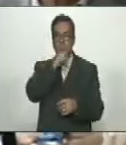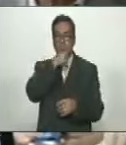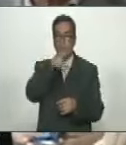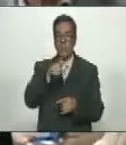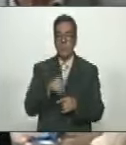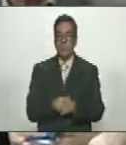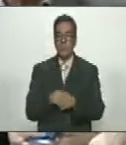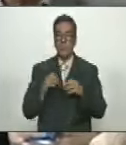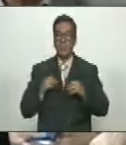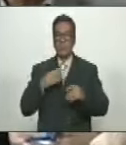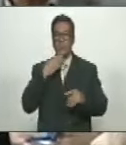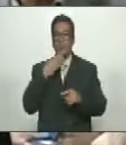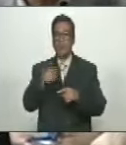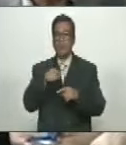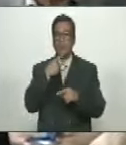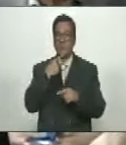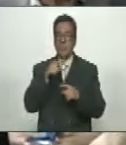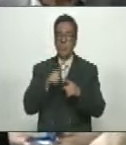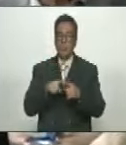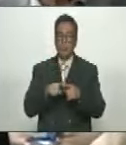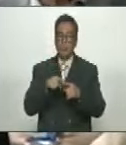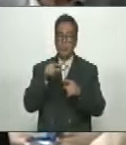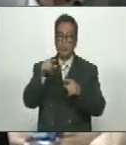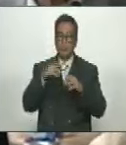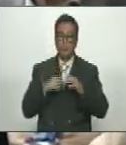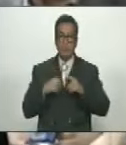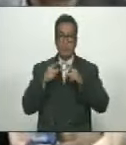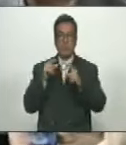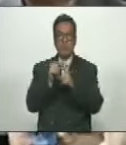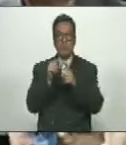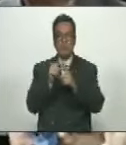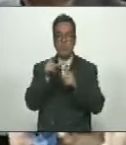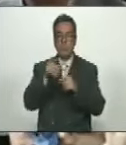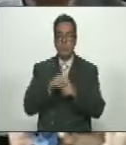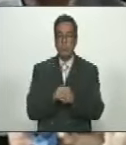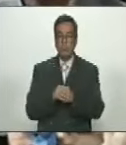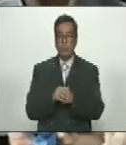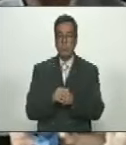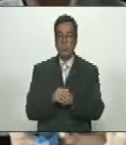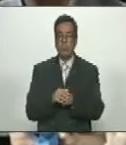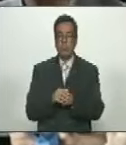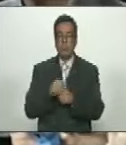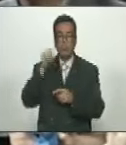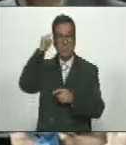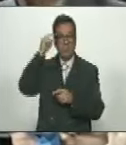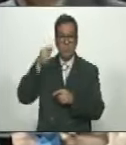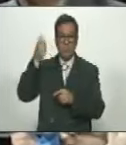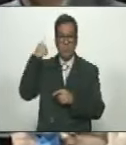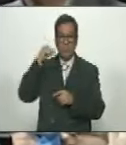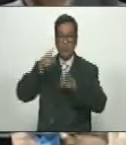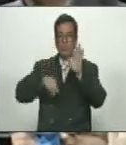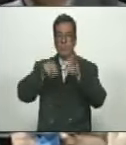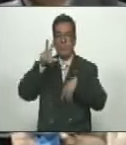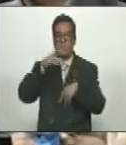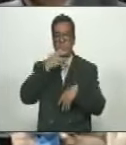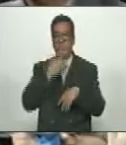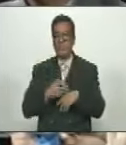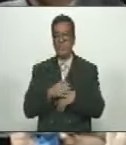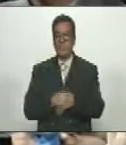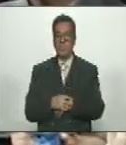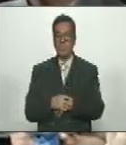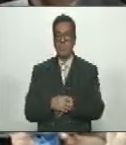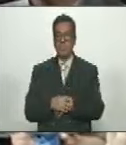He solicitado Este derecho De palabra Motivado A que el día De ayer 13 De diciembre